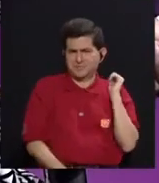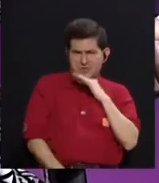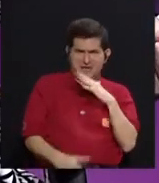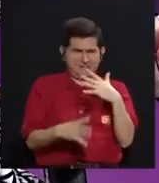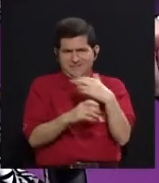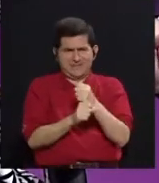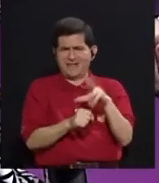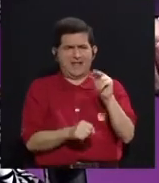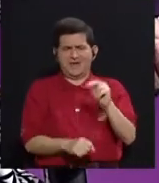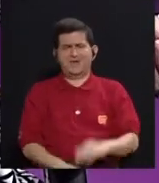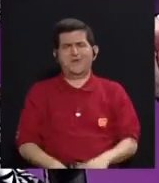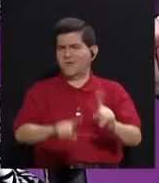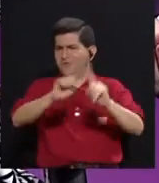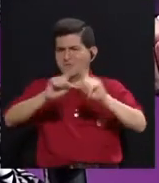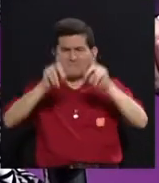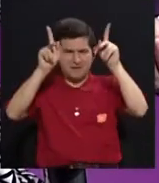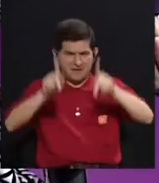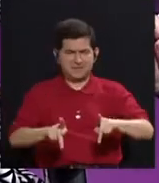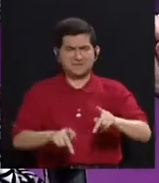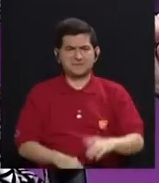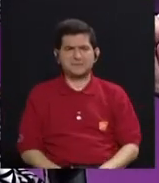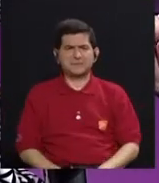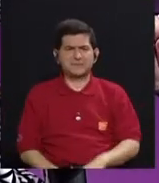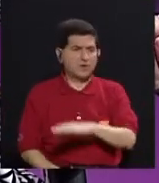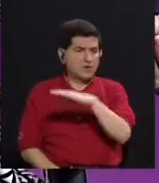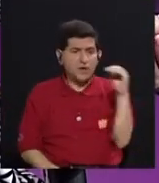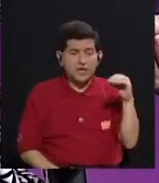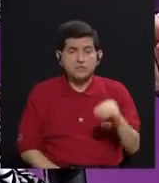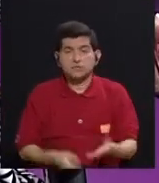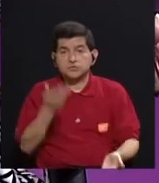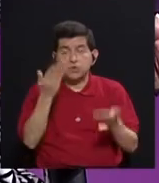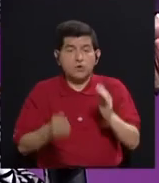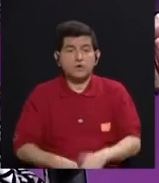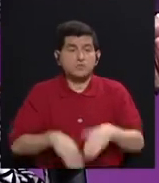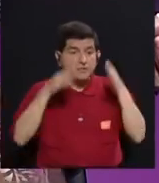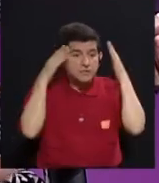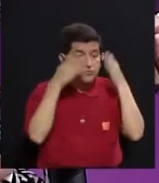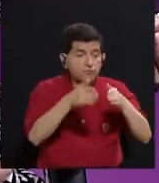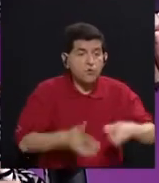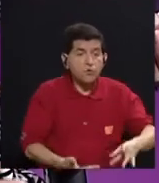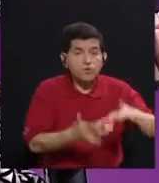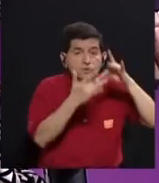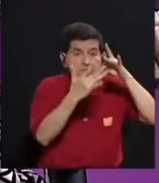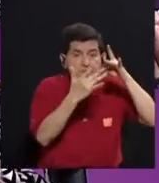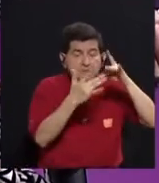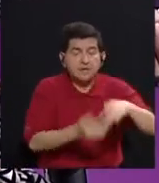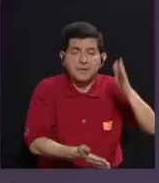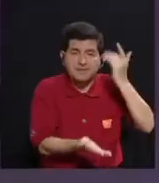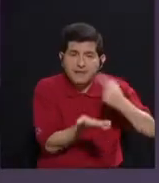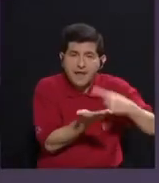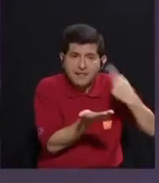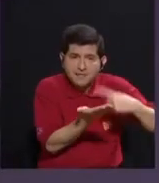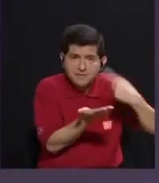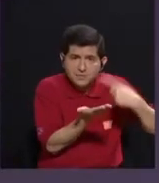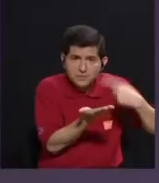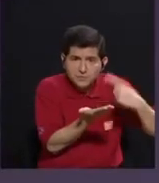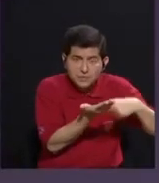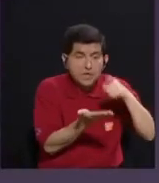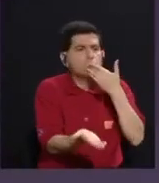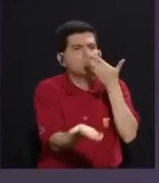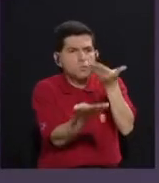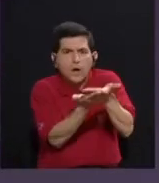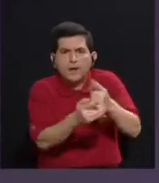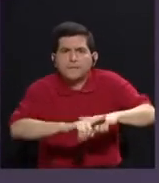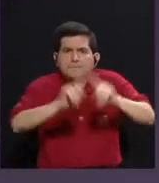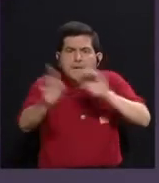lo estoy haciendo. Hay muchas que lo están... o si no es su foco principal, es parte de su discusión. Entonces, eso es muy bueno.